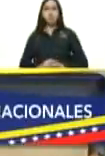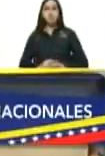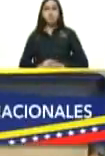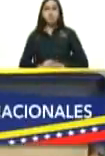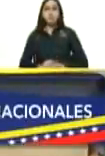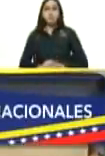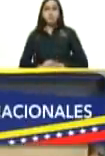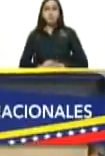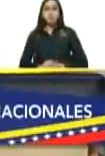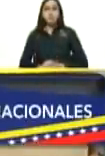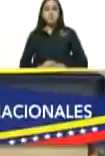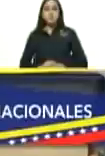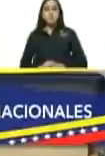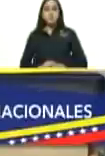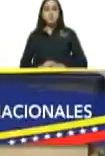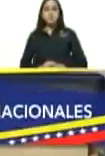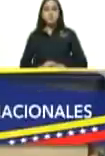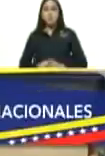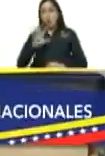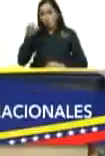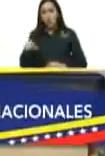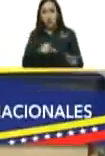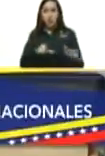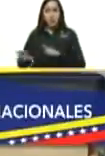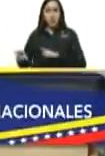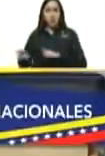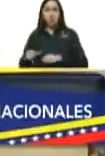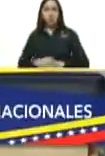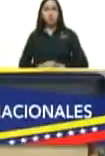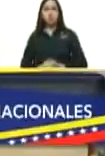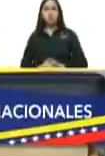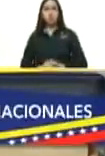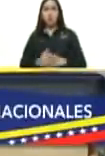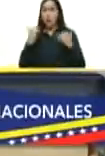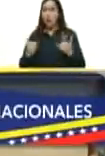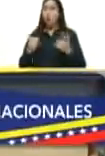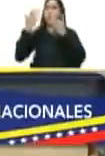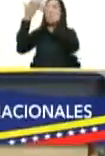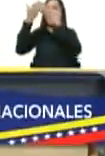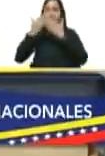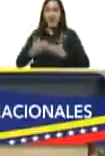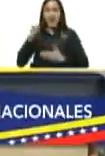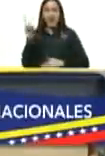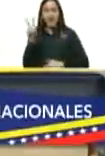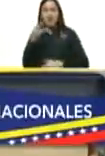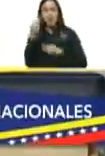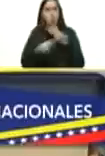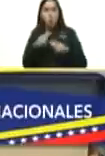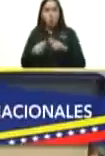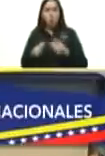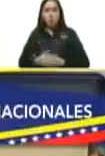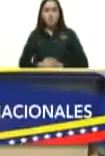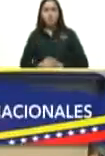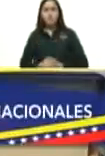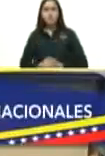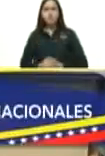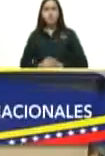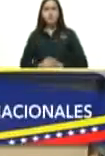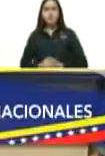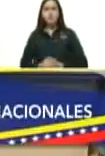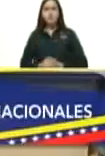ocho semanas con la pastilla comprada ahora para traerla a Venezuela la pastilla ha viajado